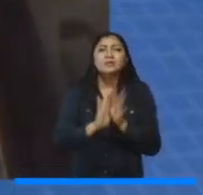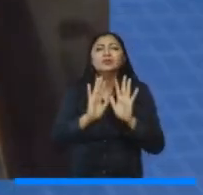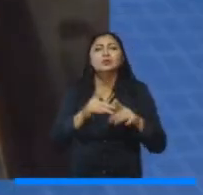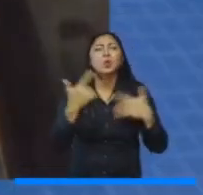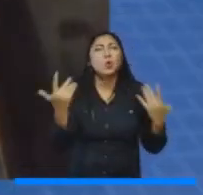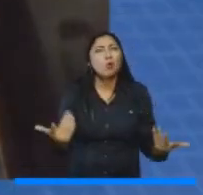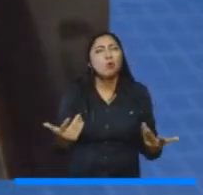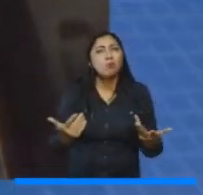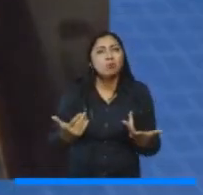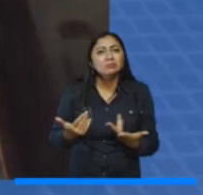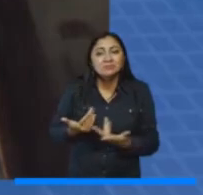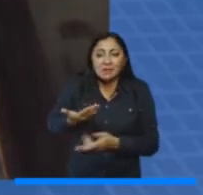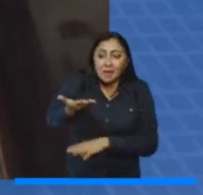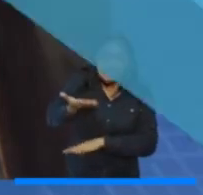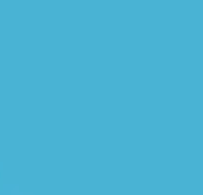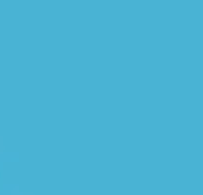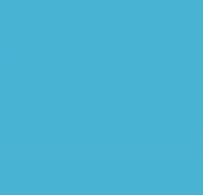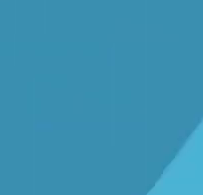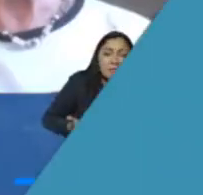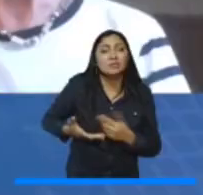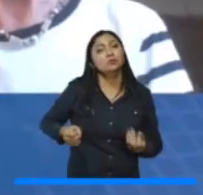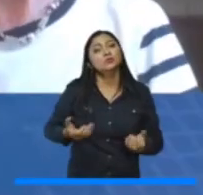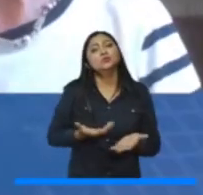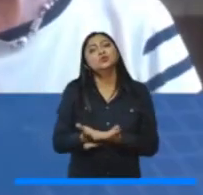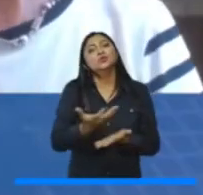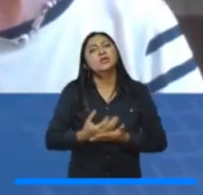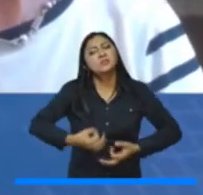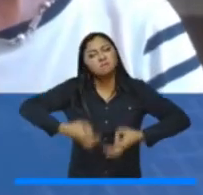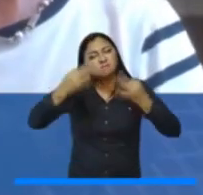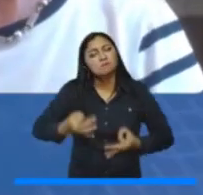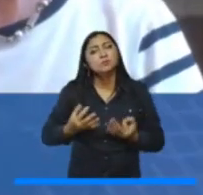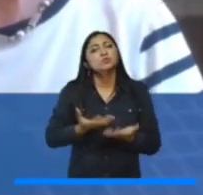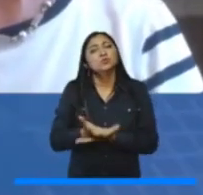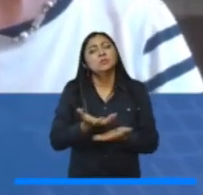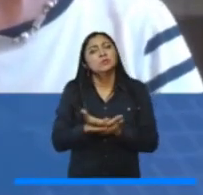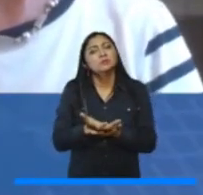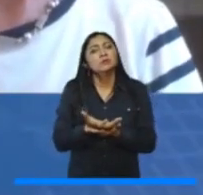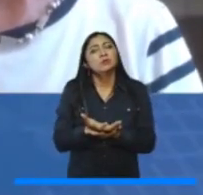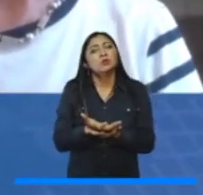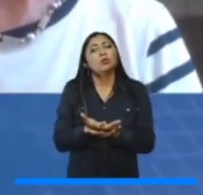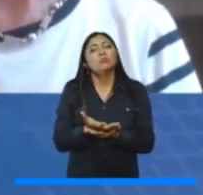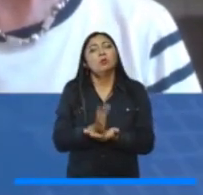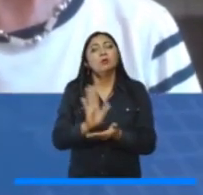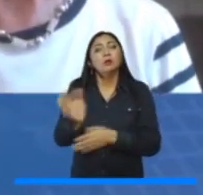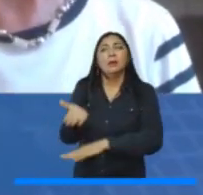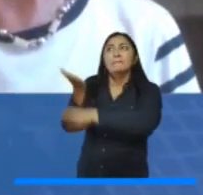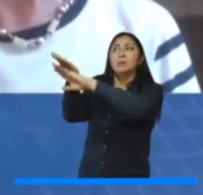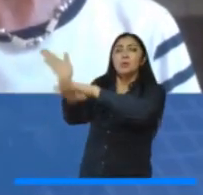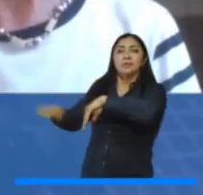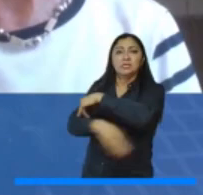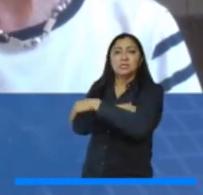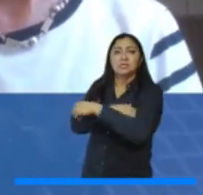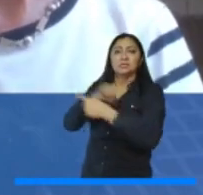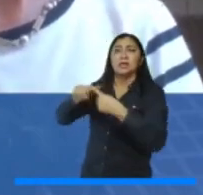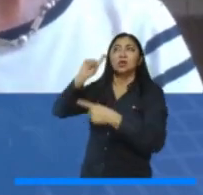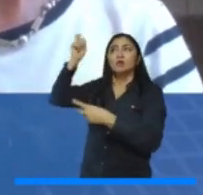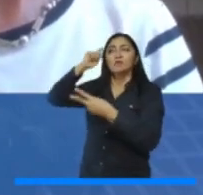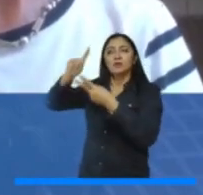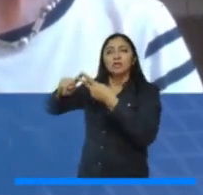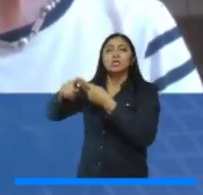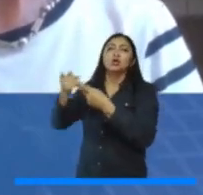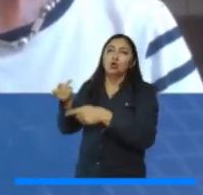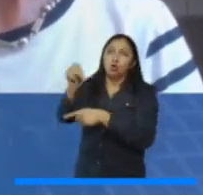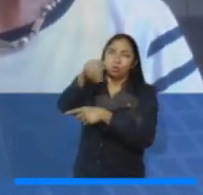uno de ustedes, una recomendación concreta que plantearle a la ministra, al gobierno y a las otras